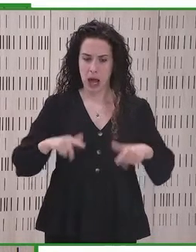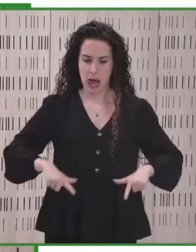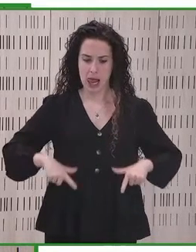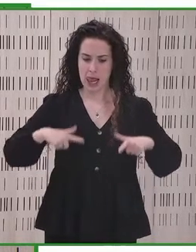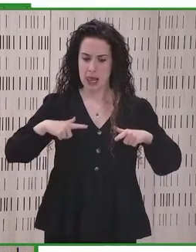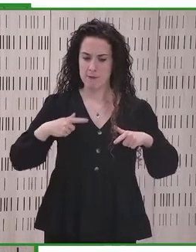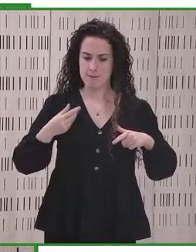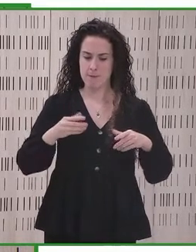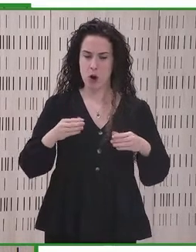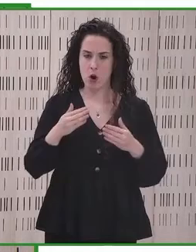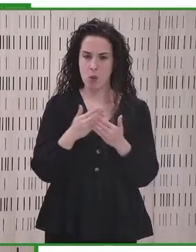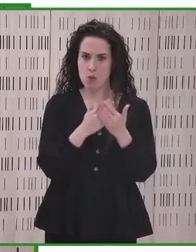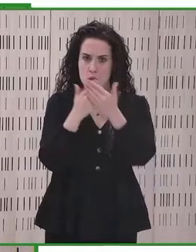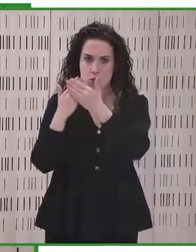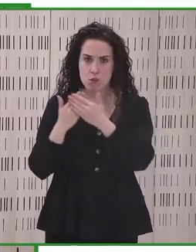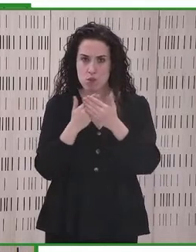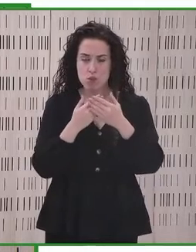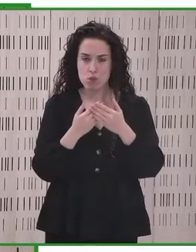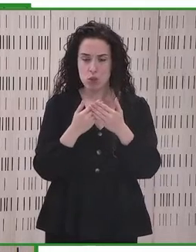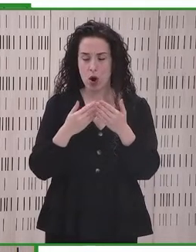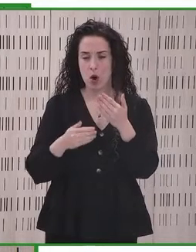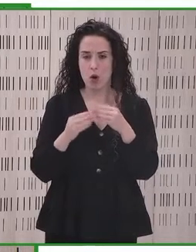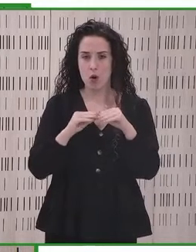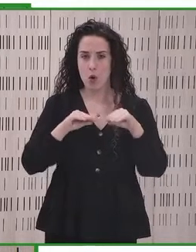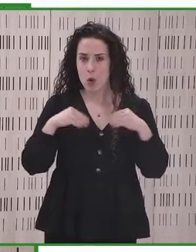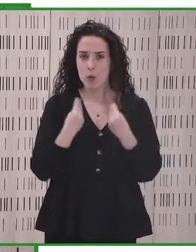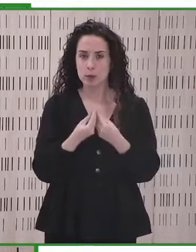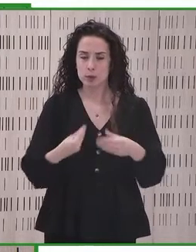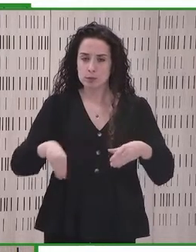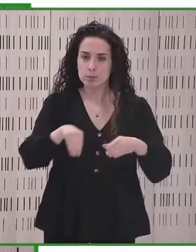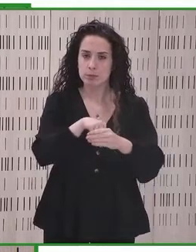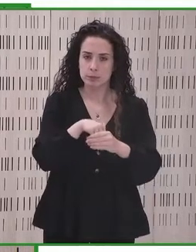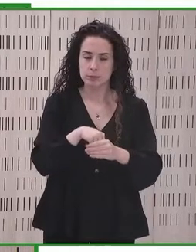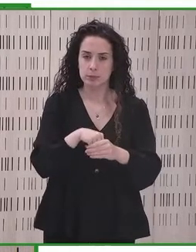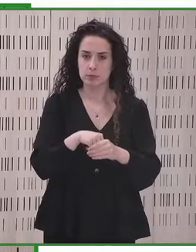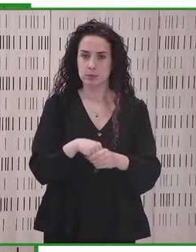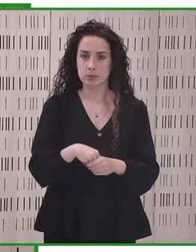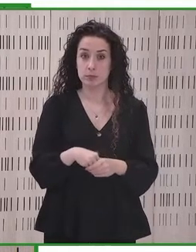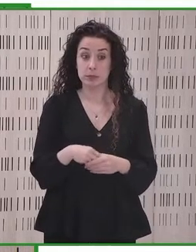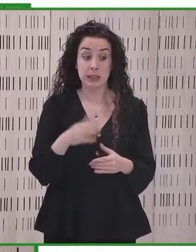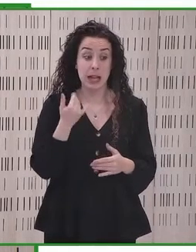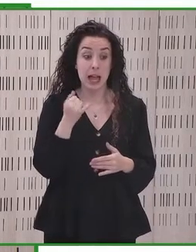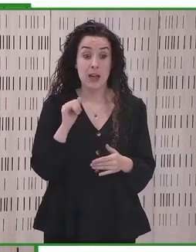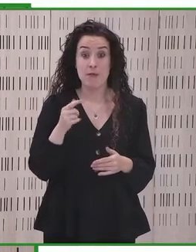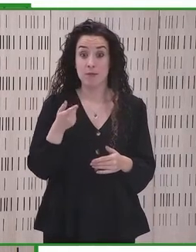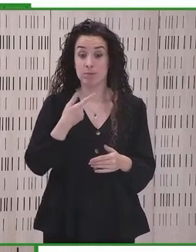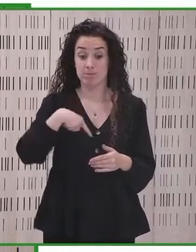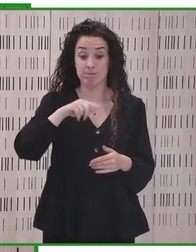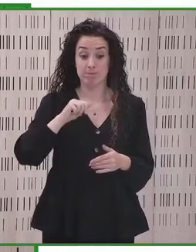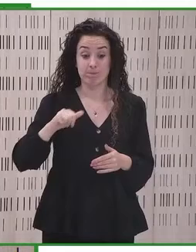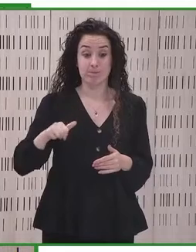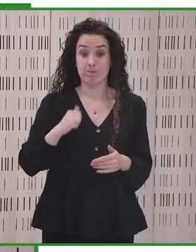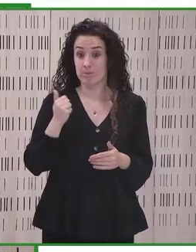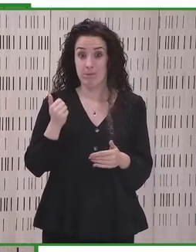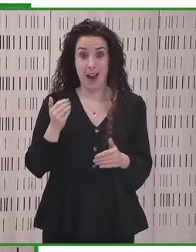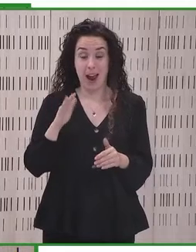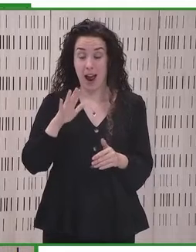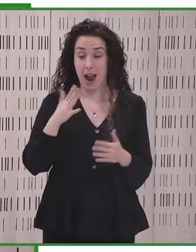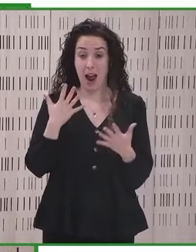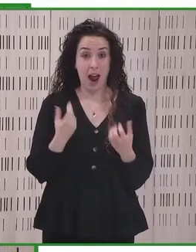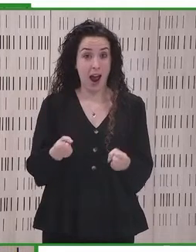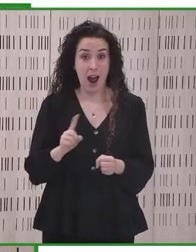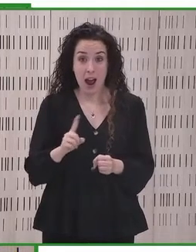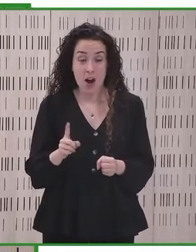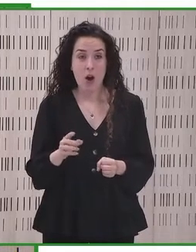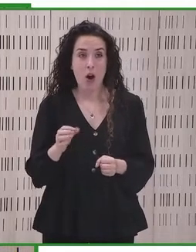participar de la comunidad plenamente. Sin embargo, si no tenemos la oportunidad de decidir dónde